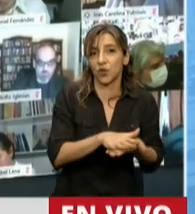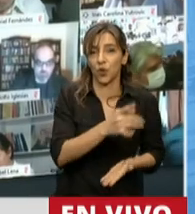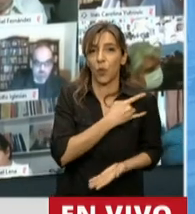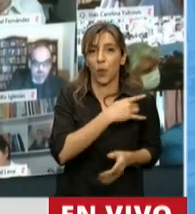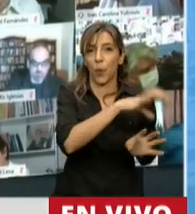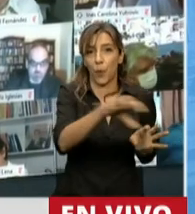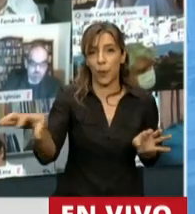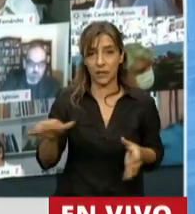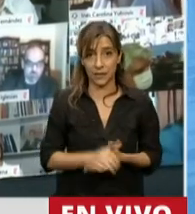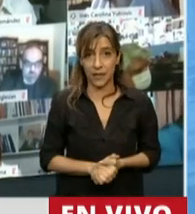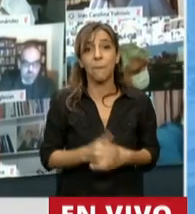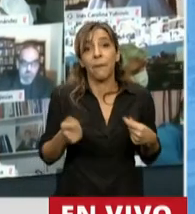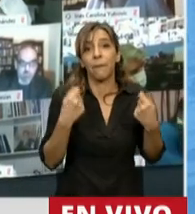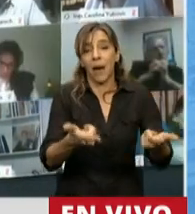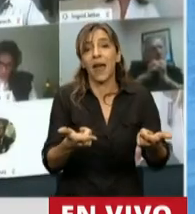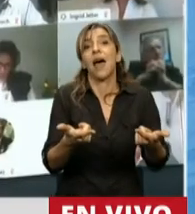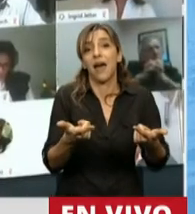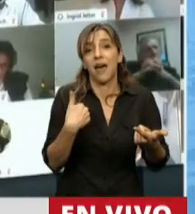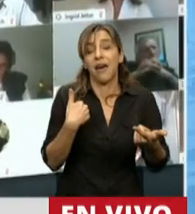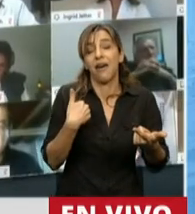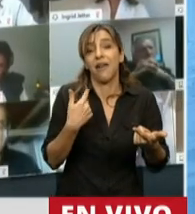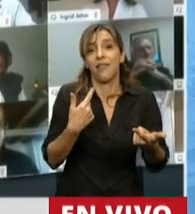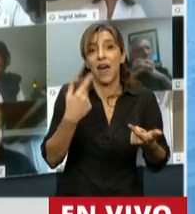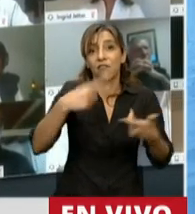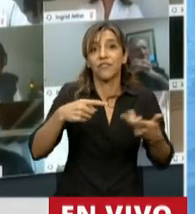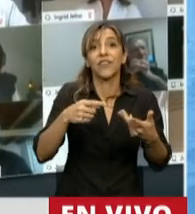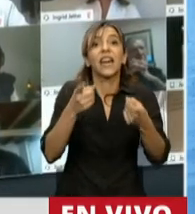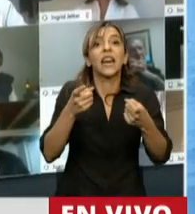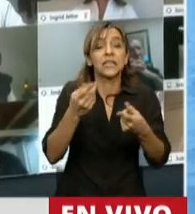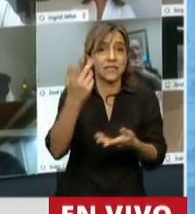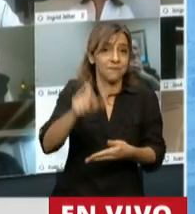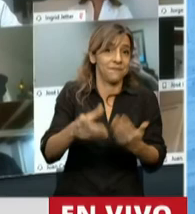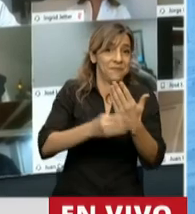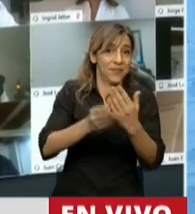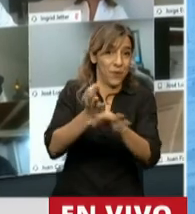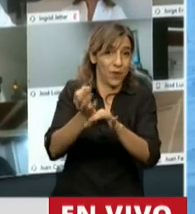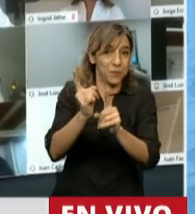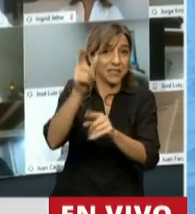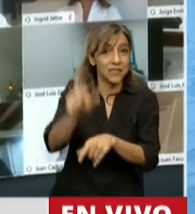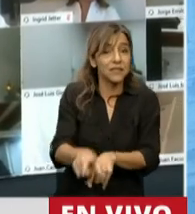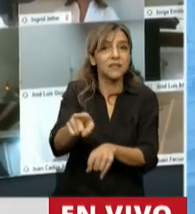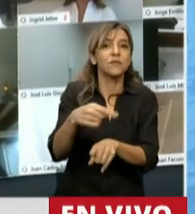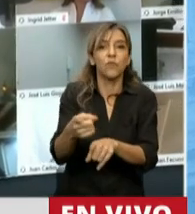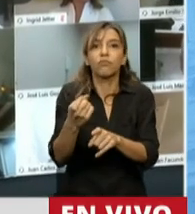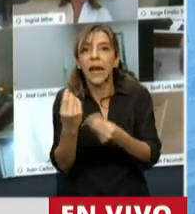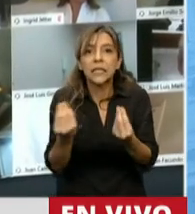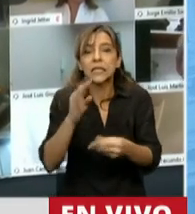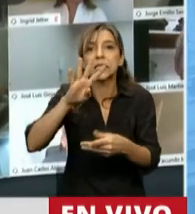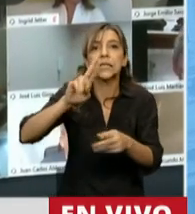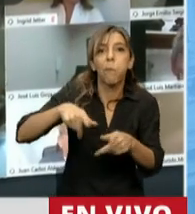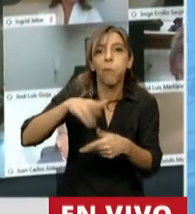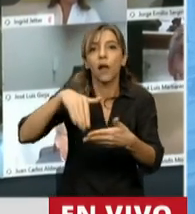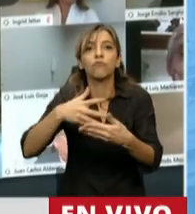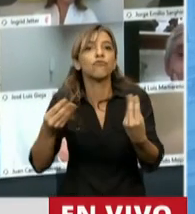necesarias al Ministro de Educación para que no tenga que decidir qué plan deja de cumplir,